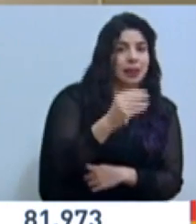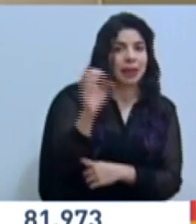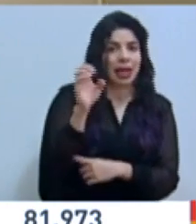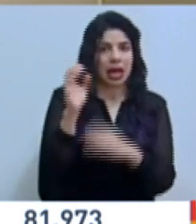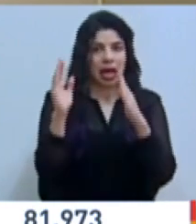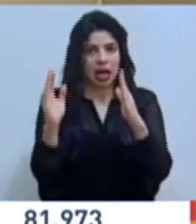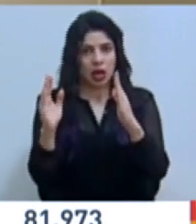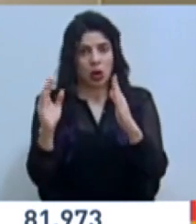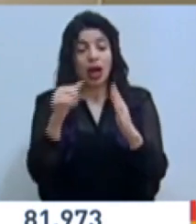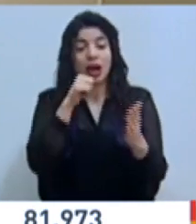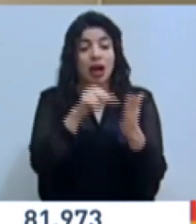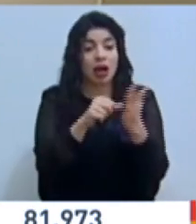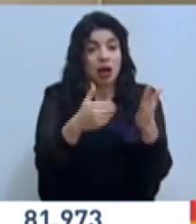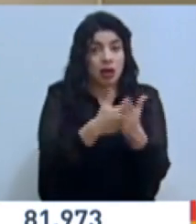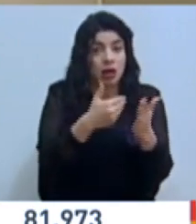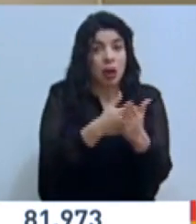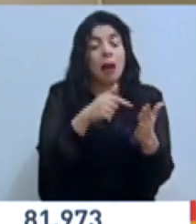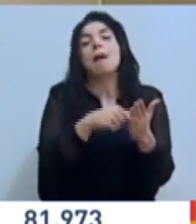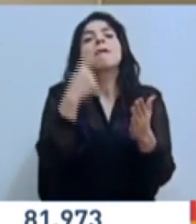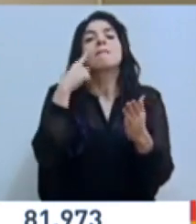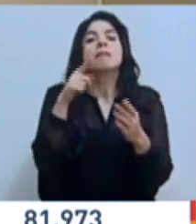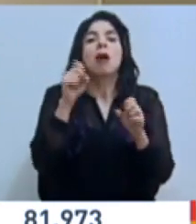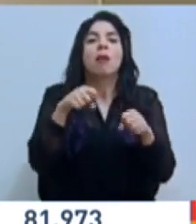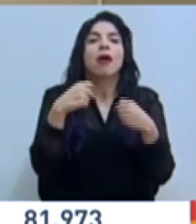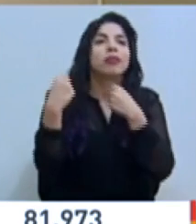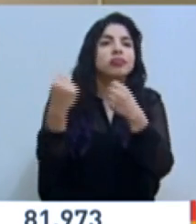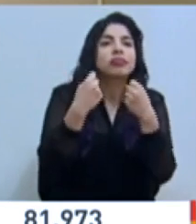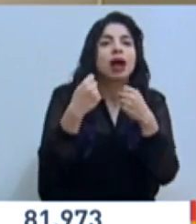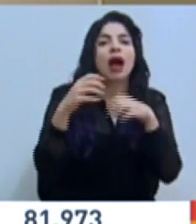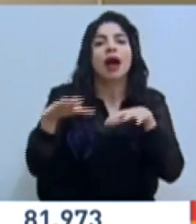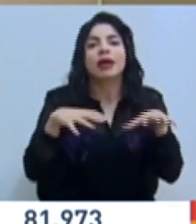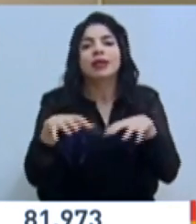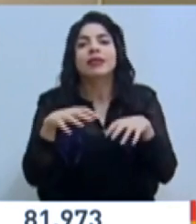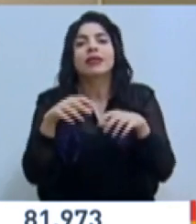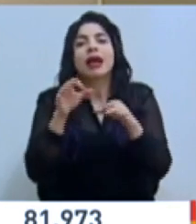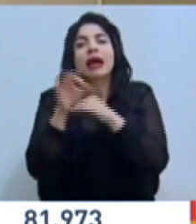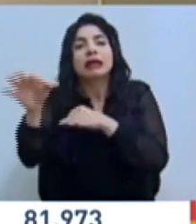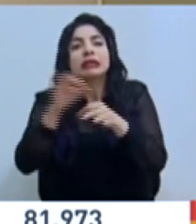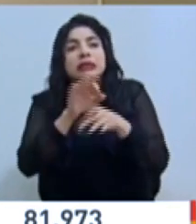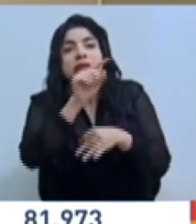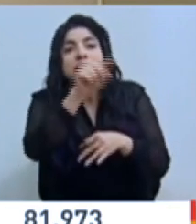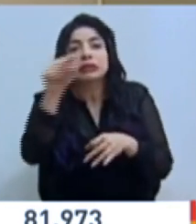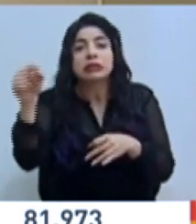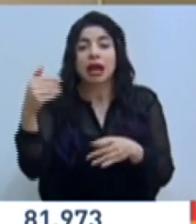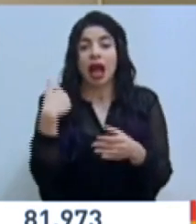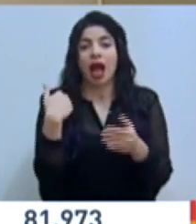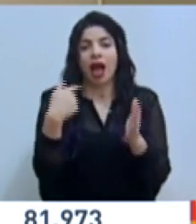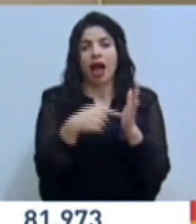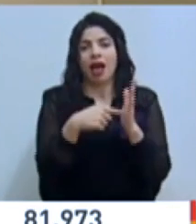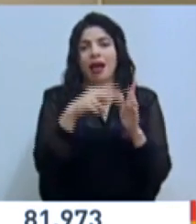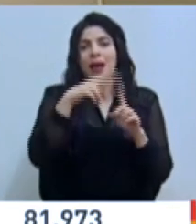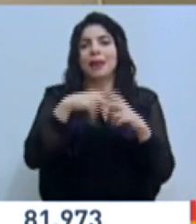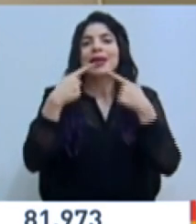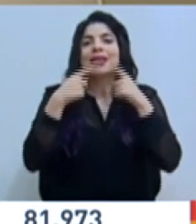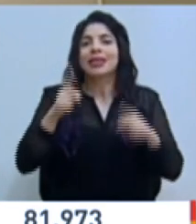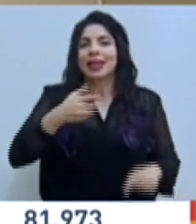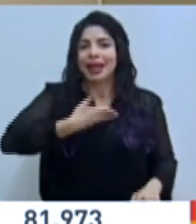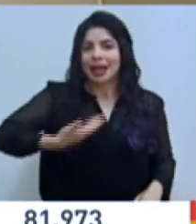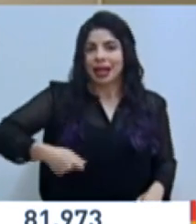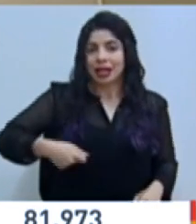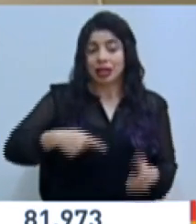en cada una de las áreas y en cada uno de los territorios que están establecidas en el decreto y que pueden ser